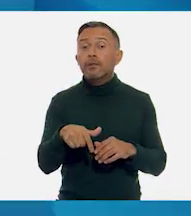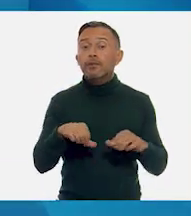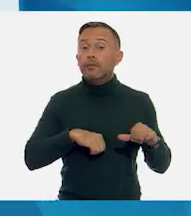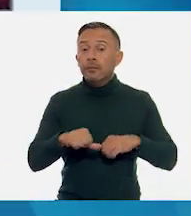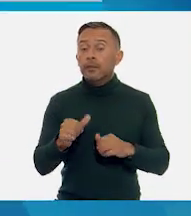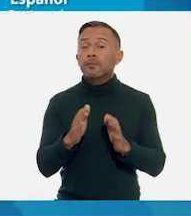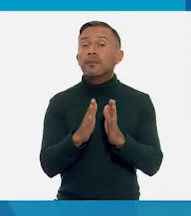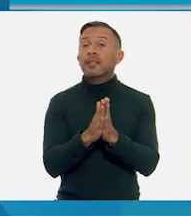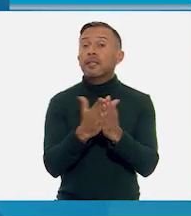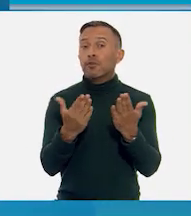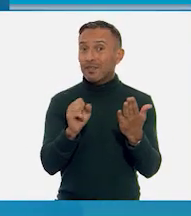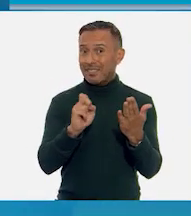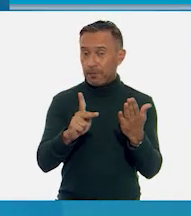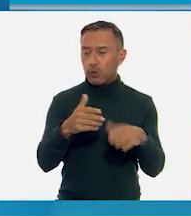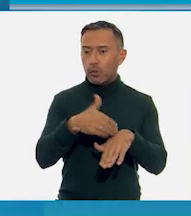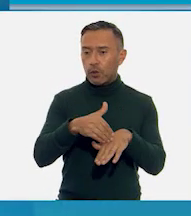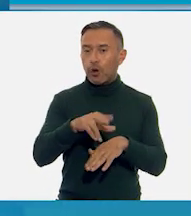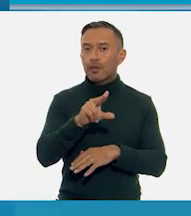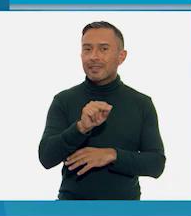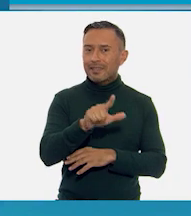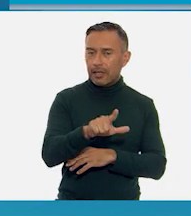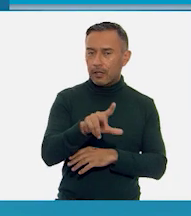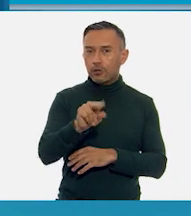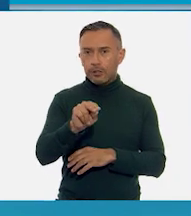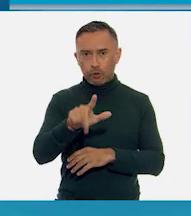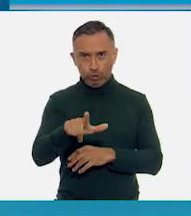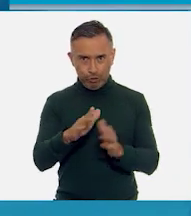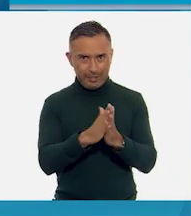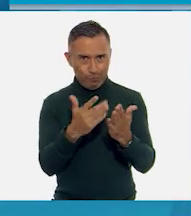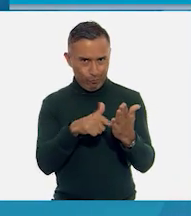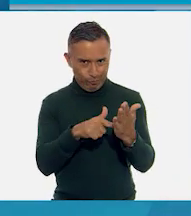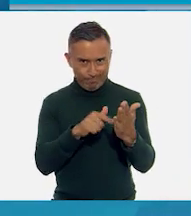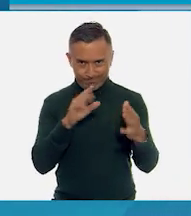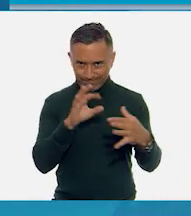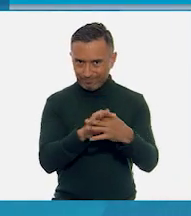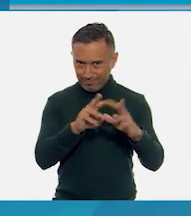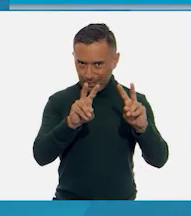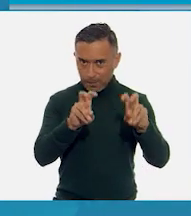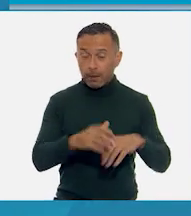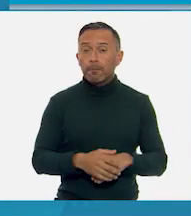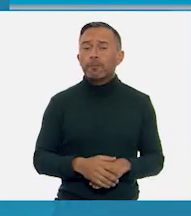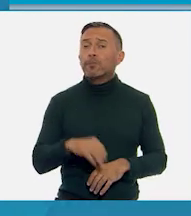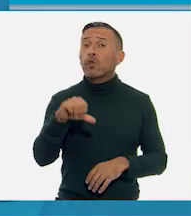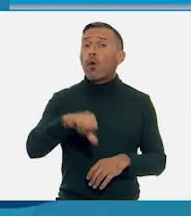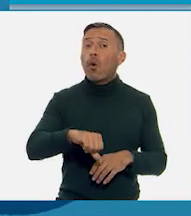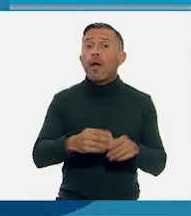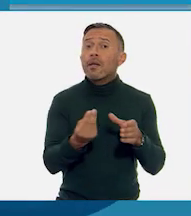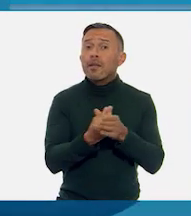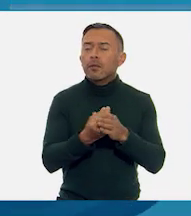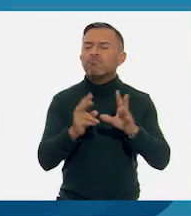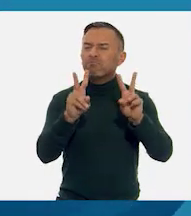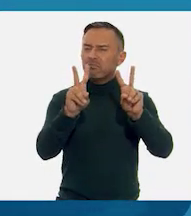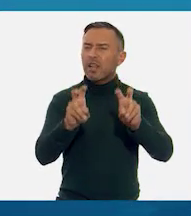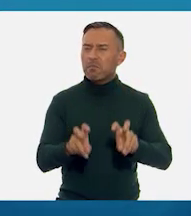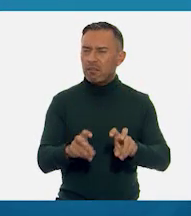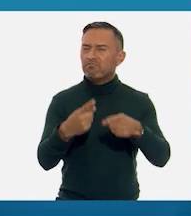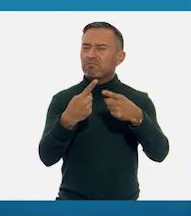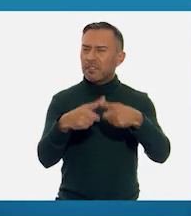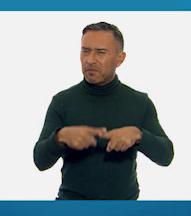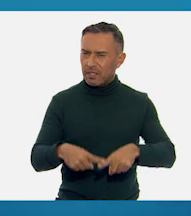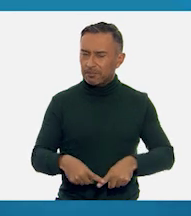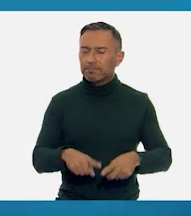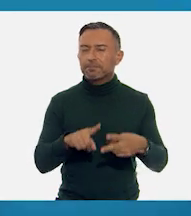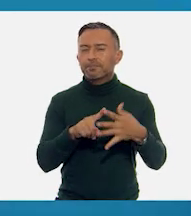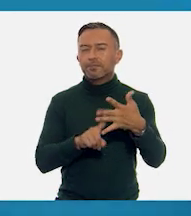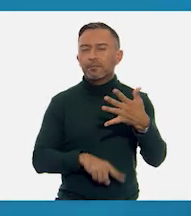87 y 88 de su libro de texto. Y en la clase de hoy, recuerden, vimos varias cosas. Ensayamos la